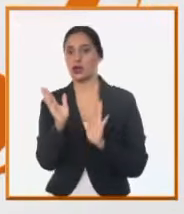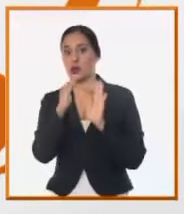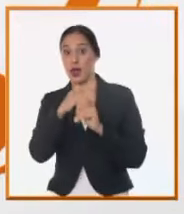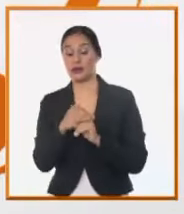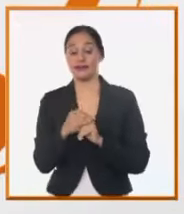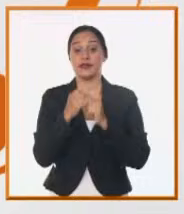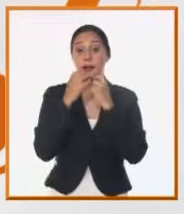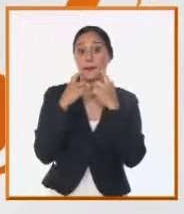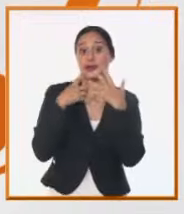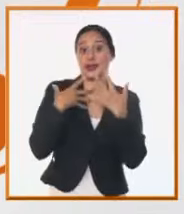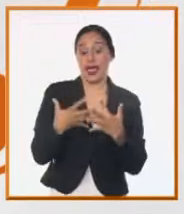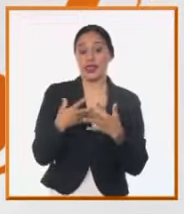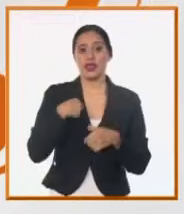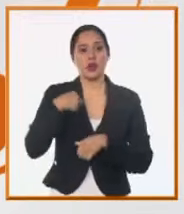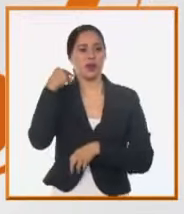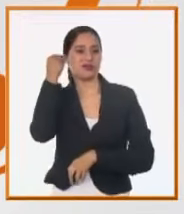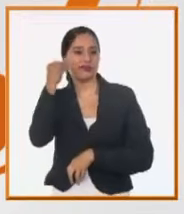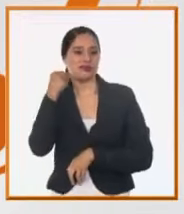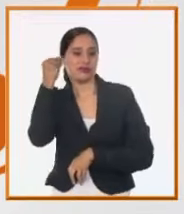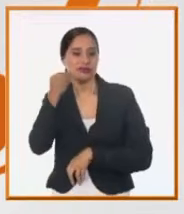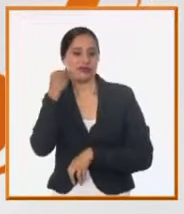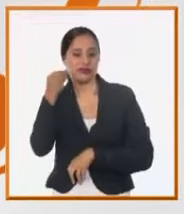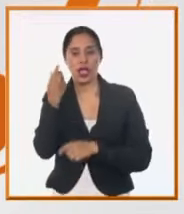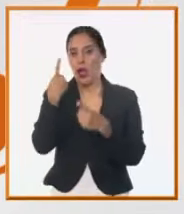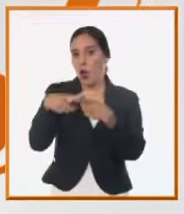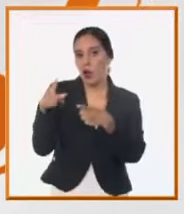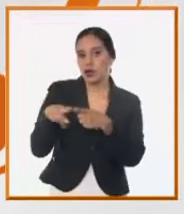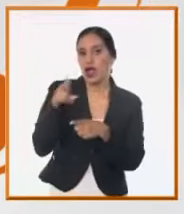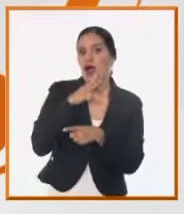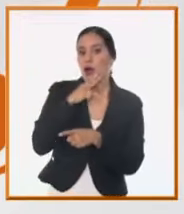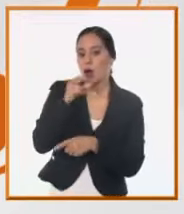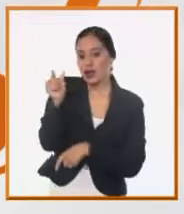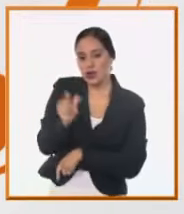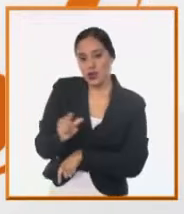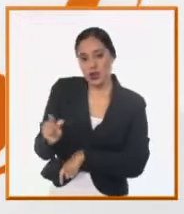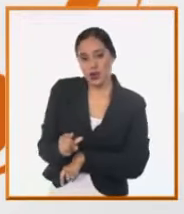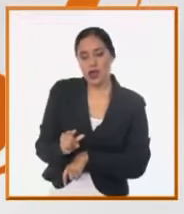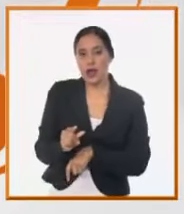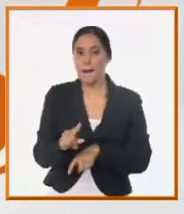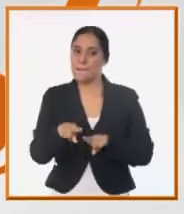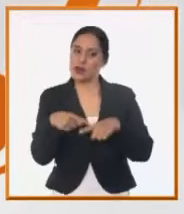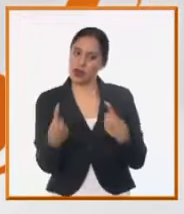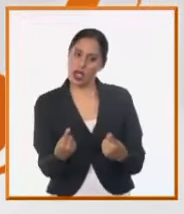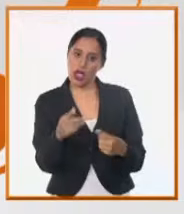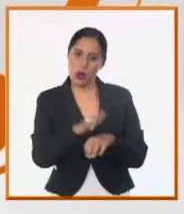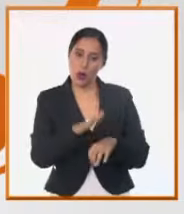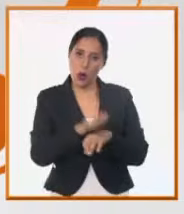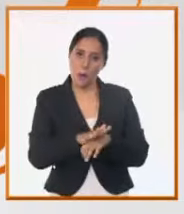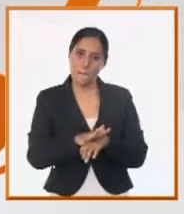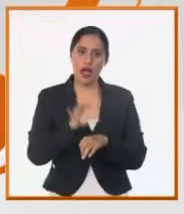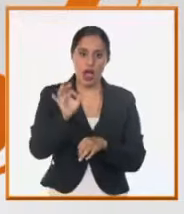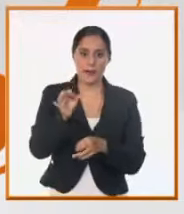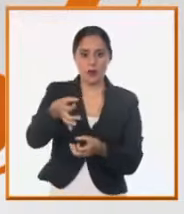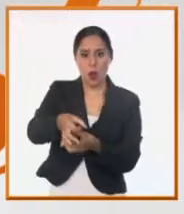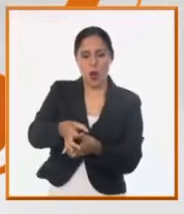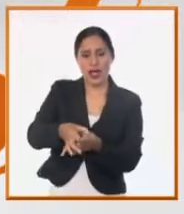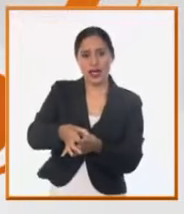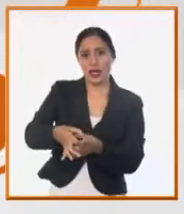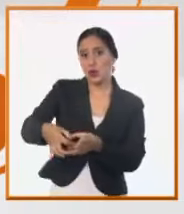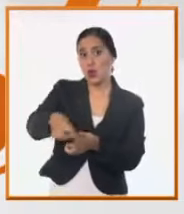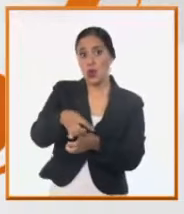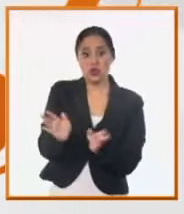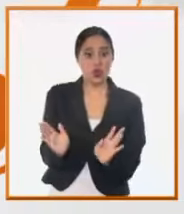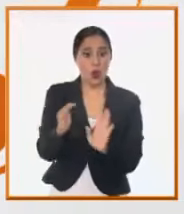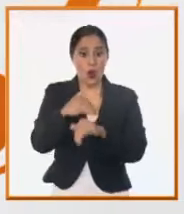Entonces, la de pozo es por la turbina y la de río es porque ponen la turbina, uno la sienta aquí mismo en la casa y no nos